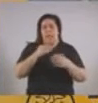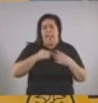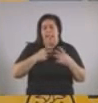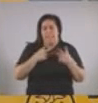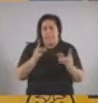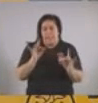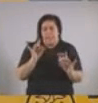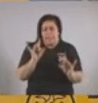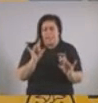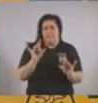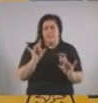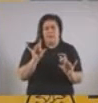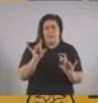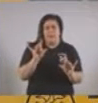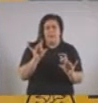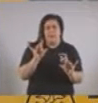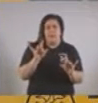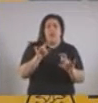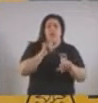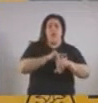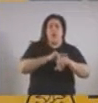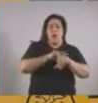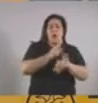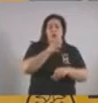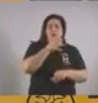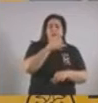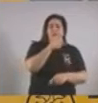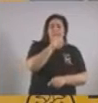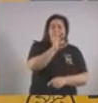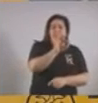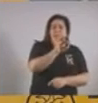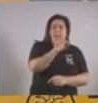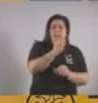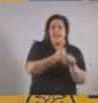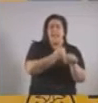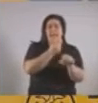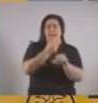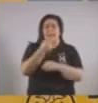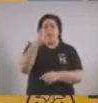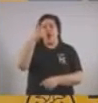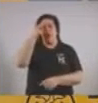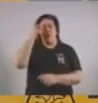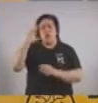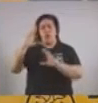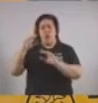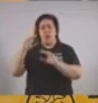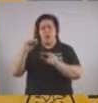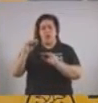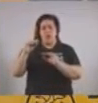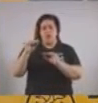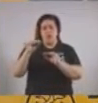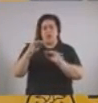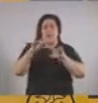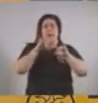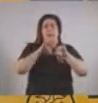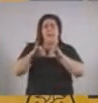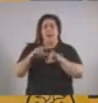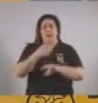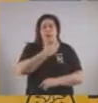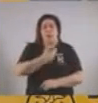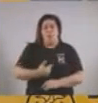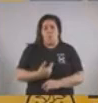Funcionan de 14 y 30 a 20 horas, y en el sitio de la ciudad pueden encontrar su lugar exacto. Es muy